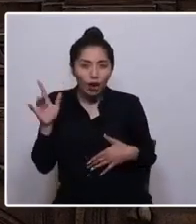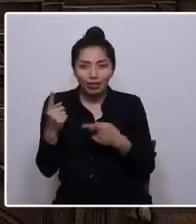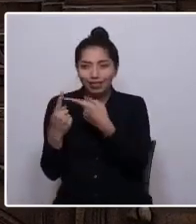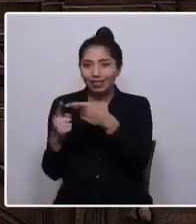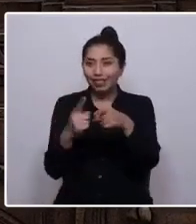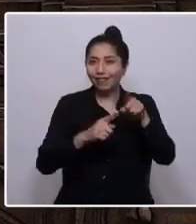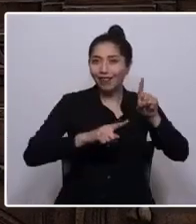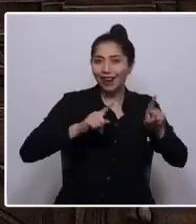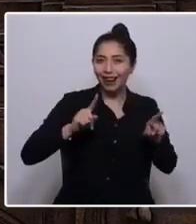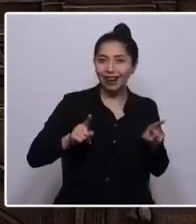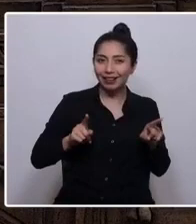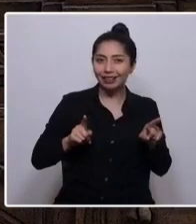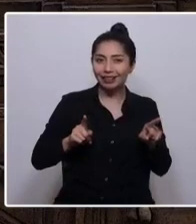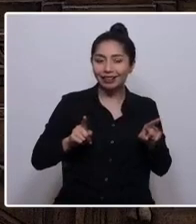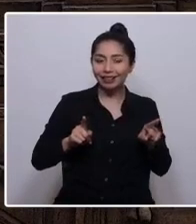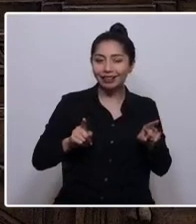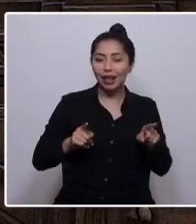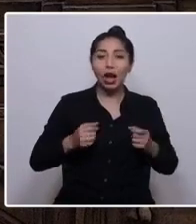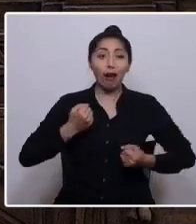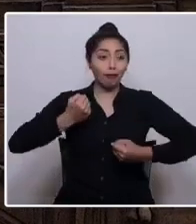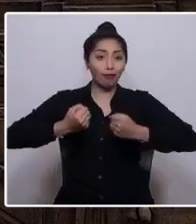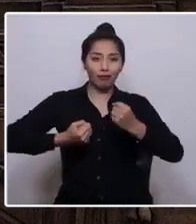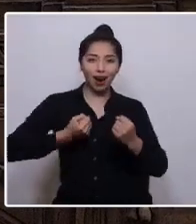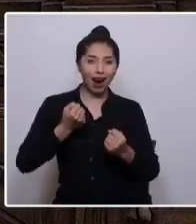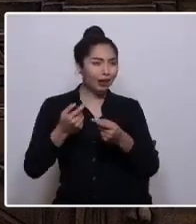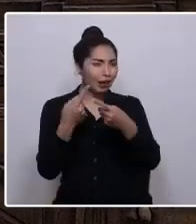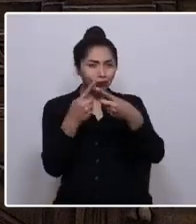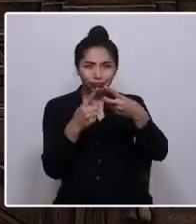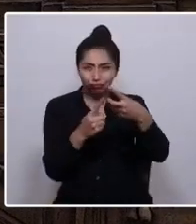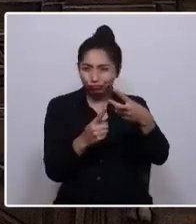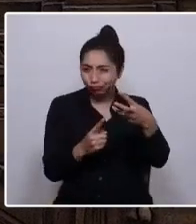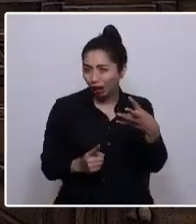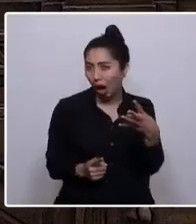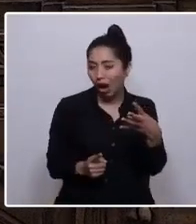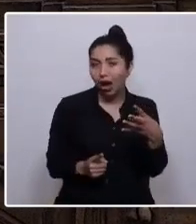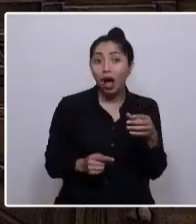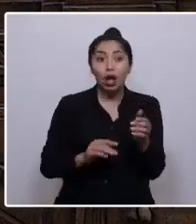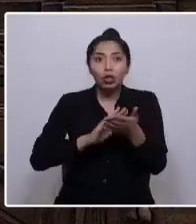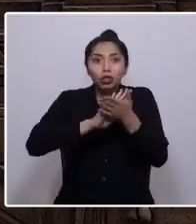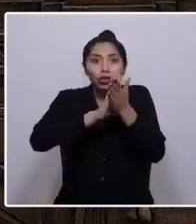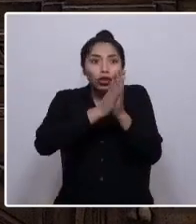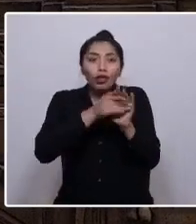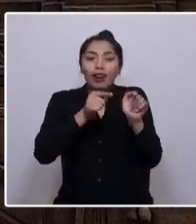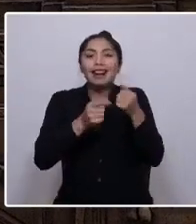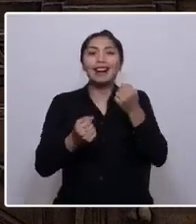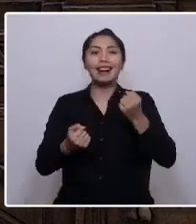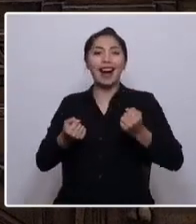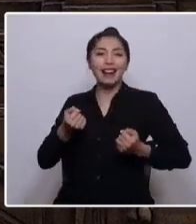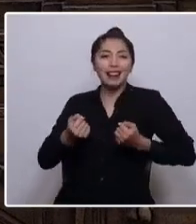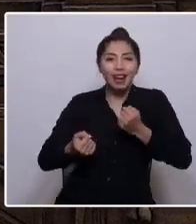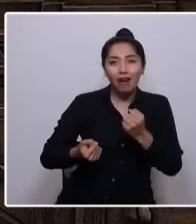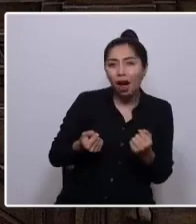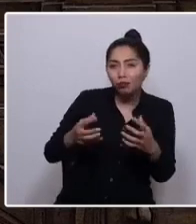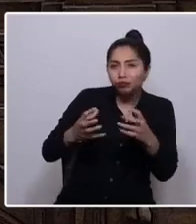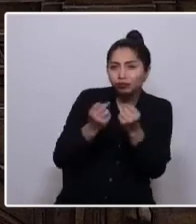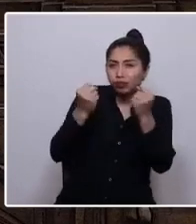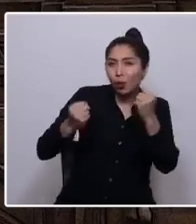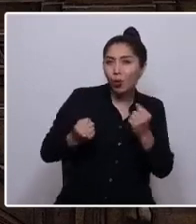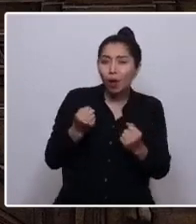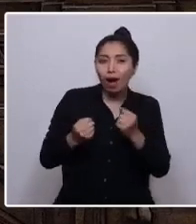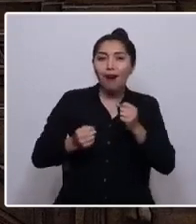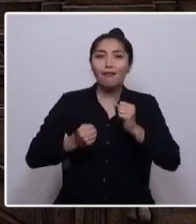tinkus, el tumbe, caporales, el huaca huaca, tobas, carnavales de los valles de la